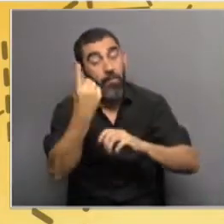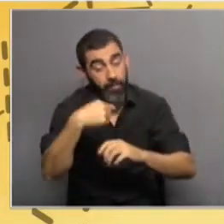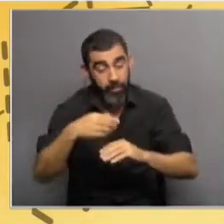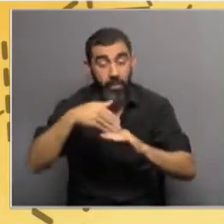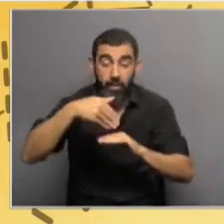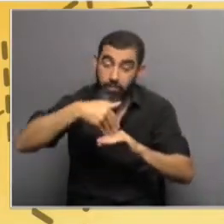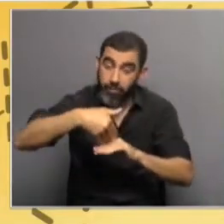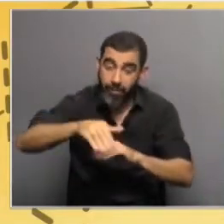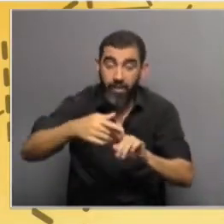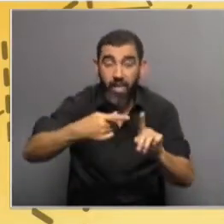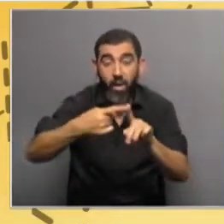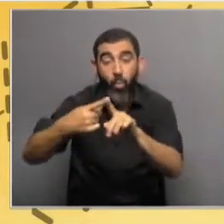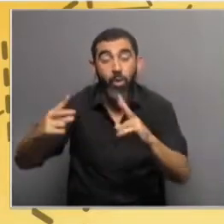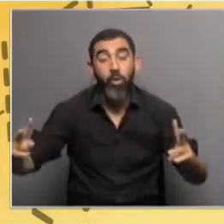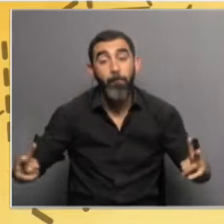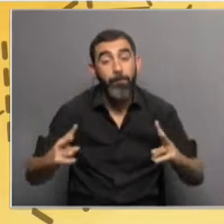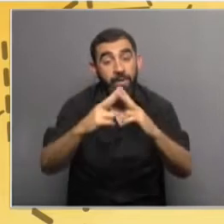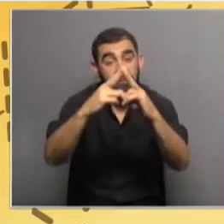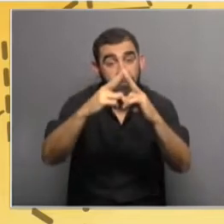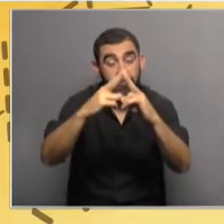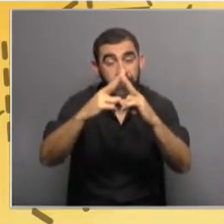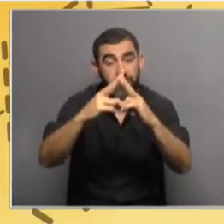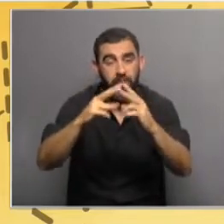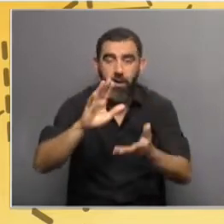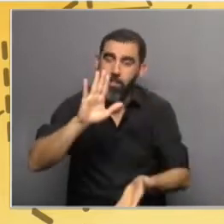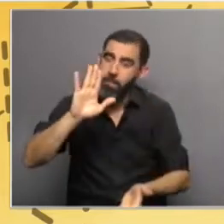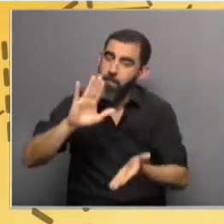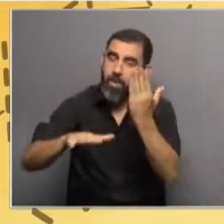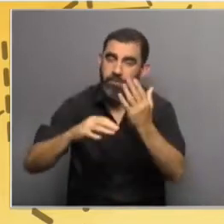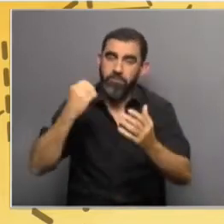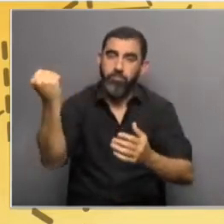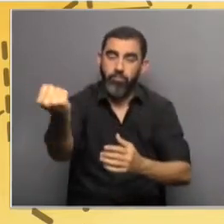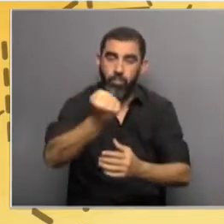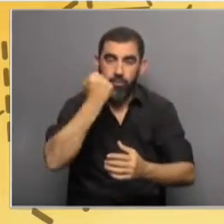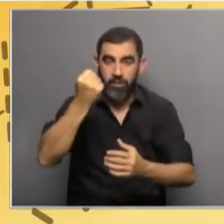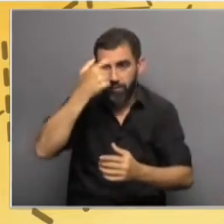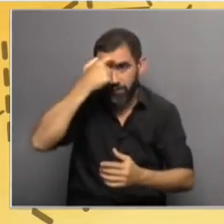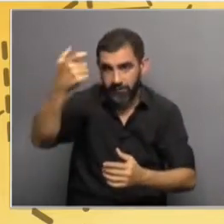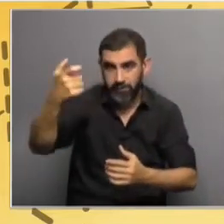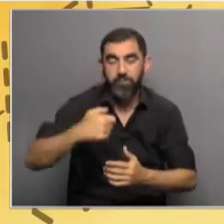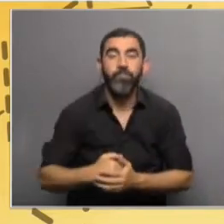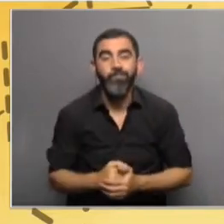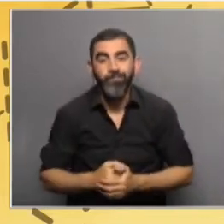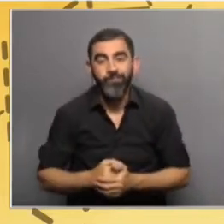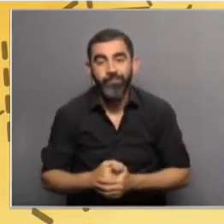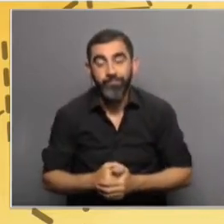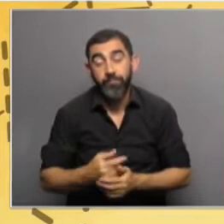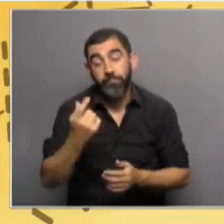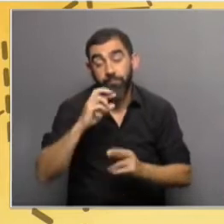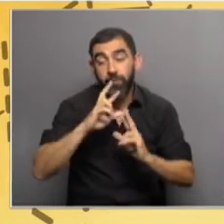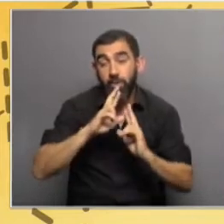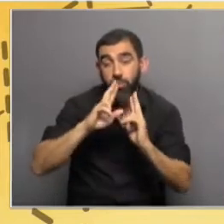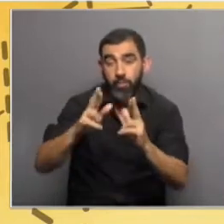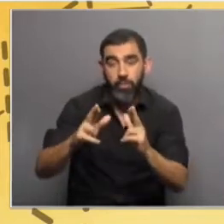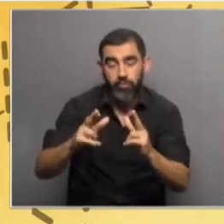Acuerdo de París, perdón, aumentó la relevancia de la ciencia. Entonces, los resultados, como